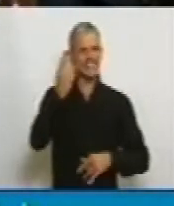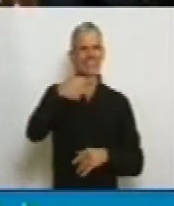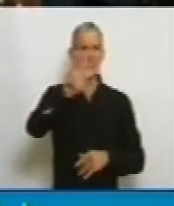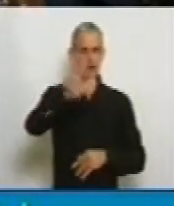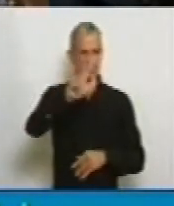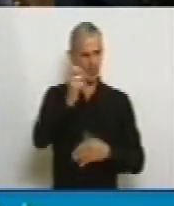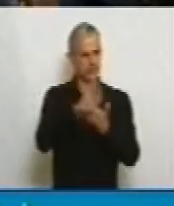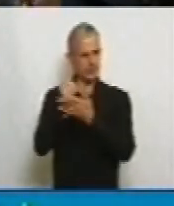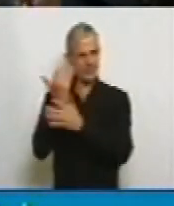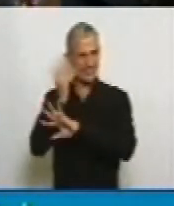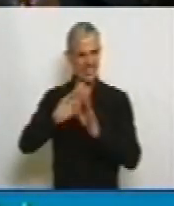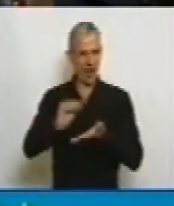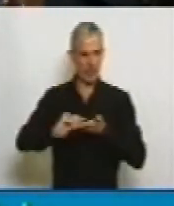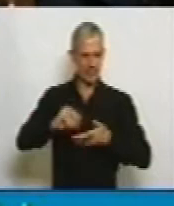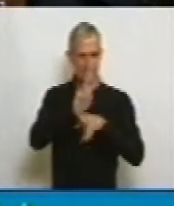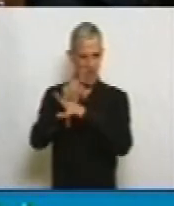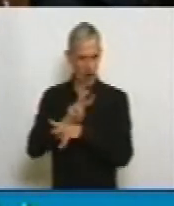generado desde esta oficina,